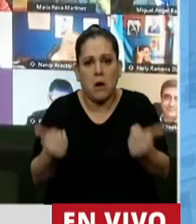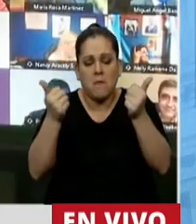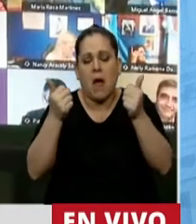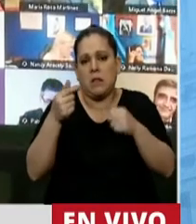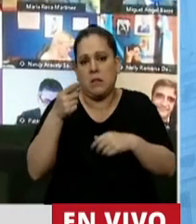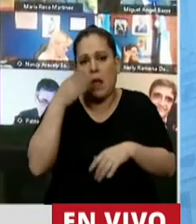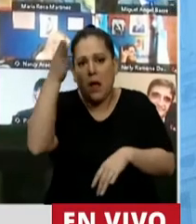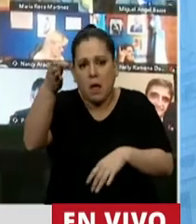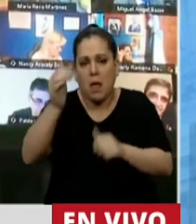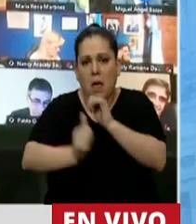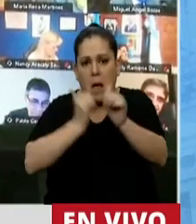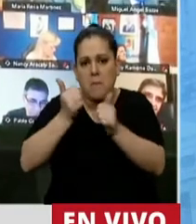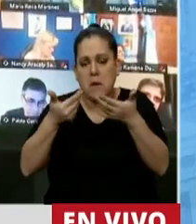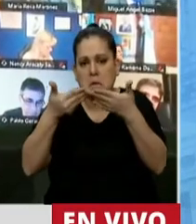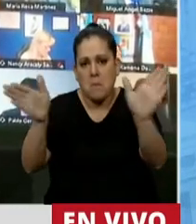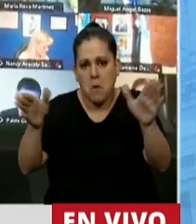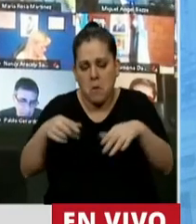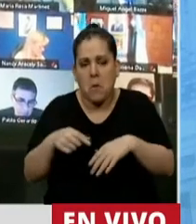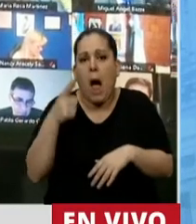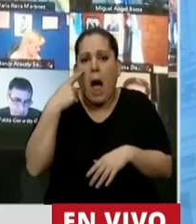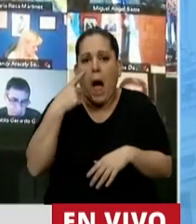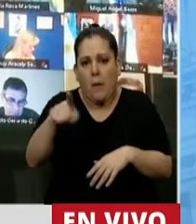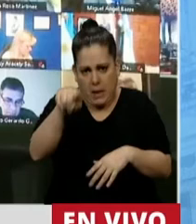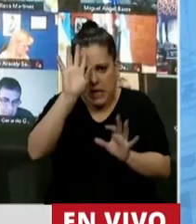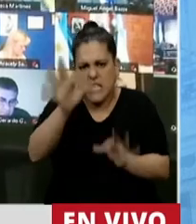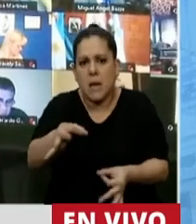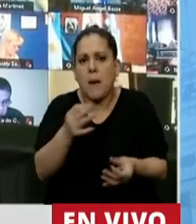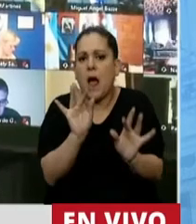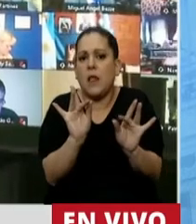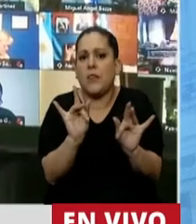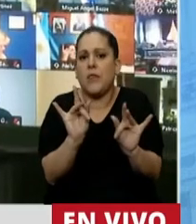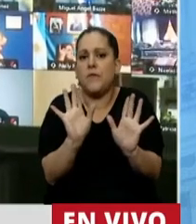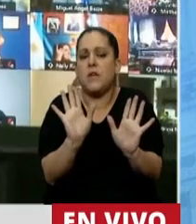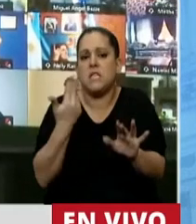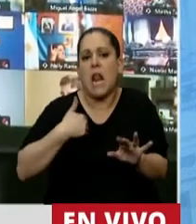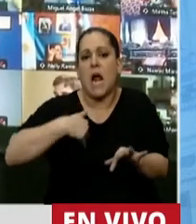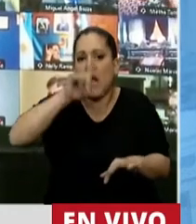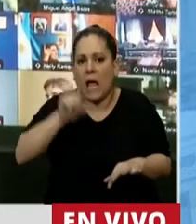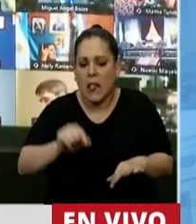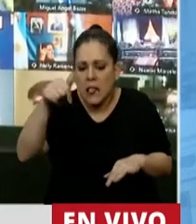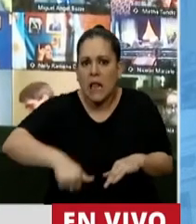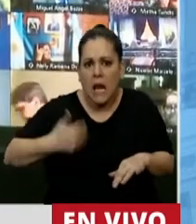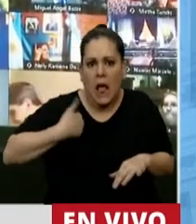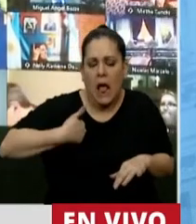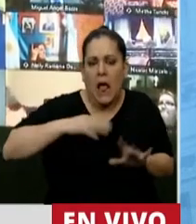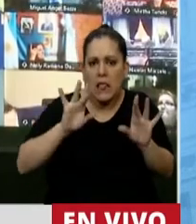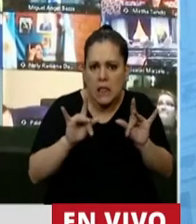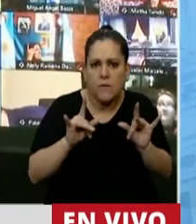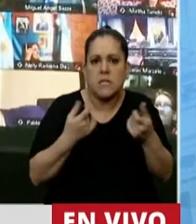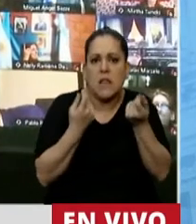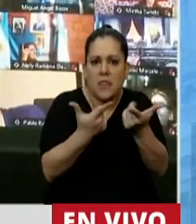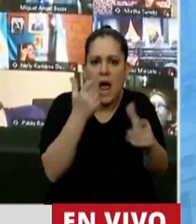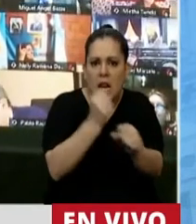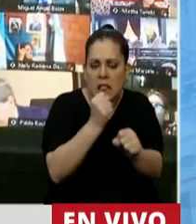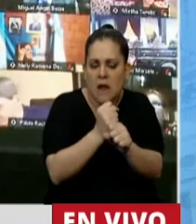ponerse al frente de una empresa y saber lo difícil que es en la Argentina generar empleo...